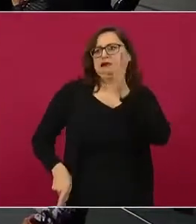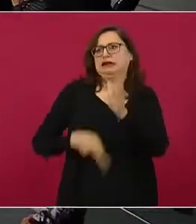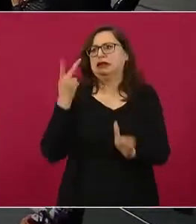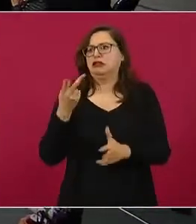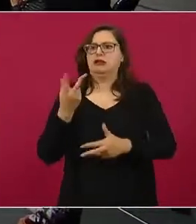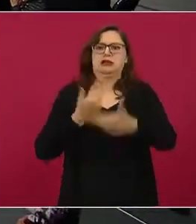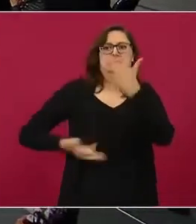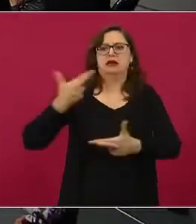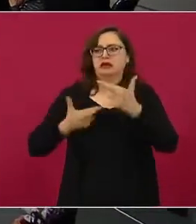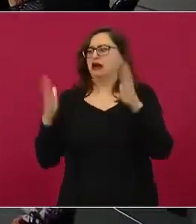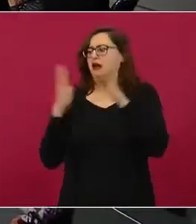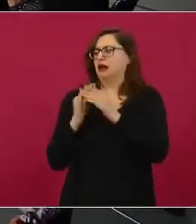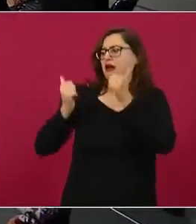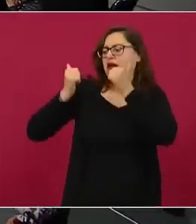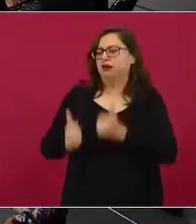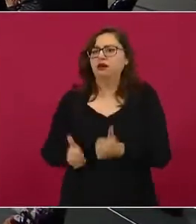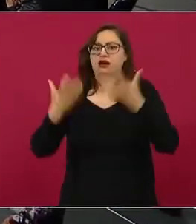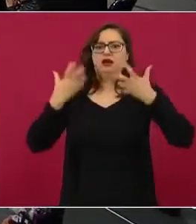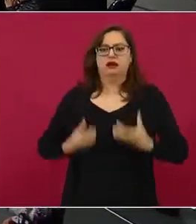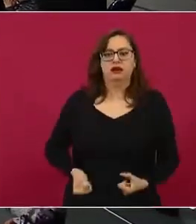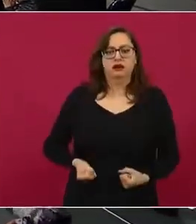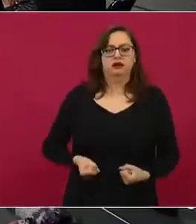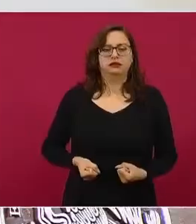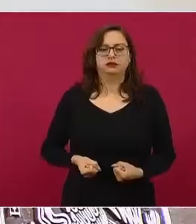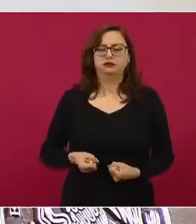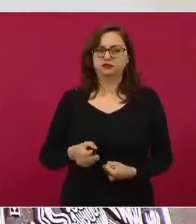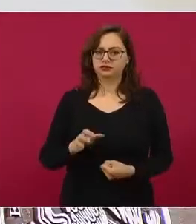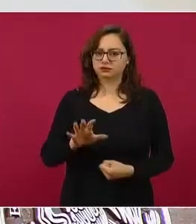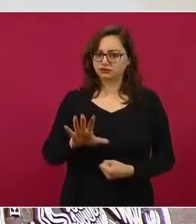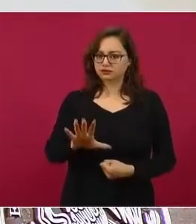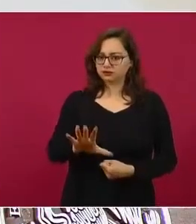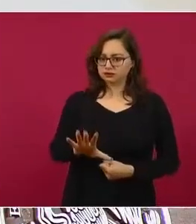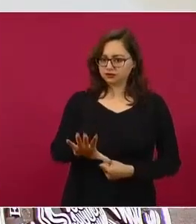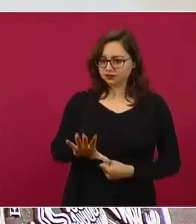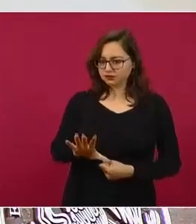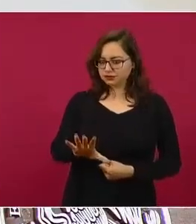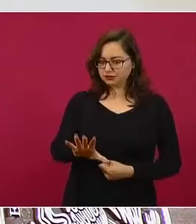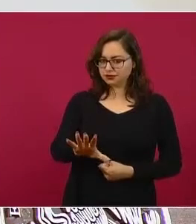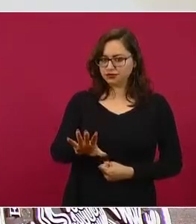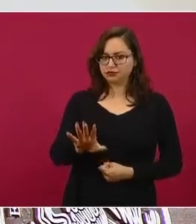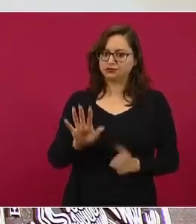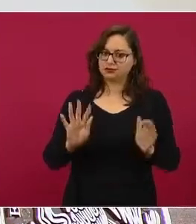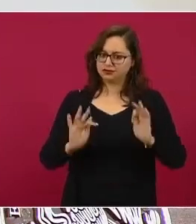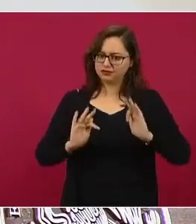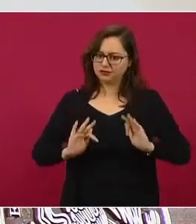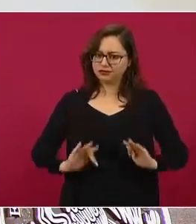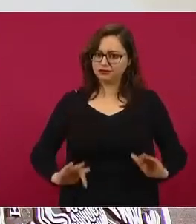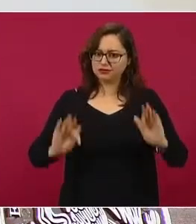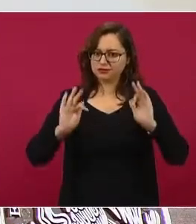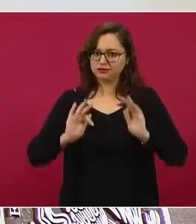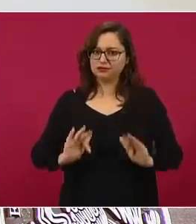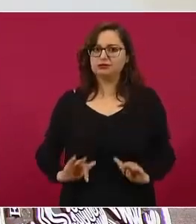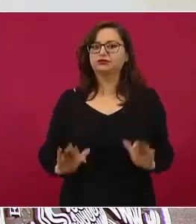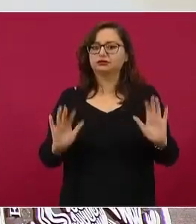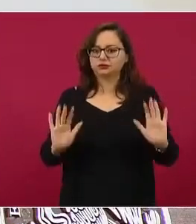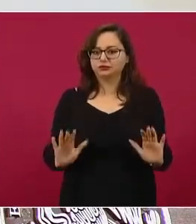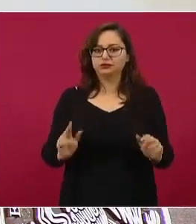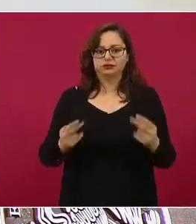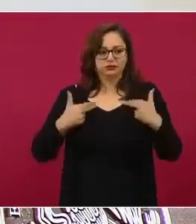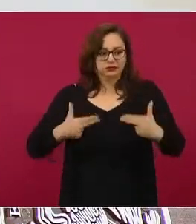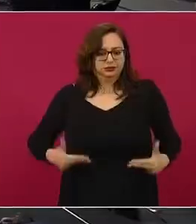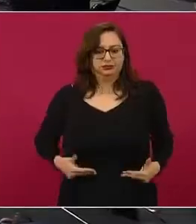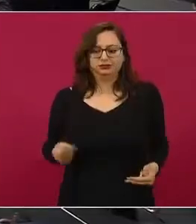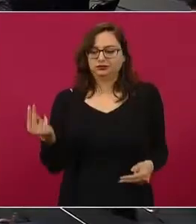no permitir que con una buena acción o actividad de cada ser humano podamos hacer esa convivencia que es tan